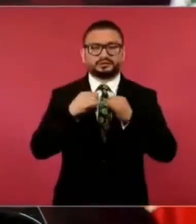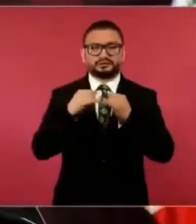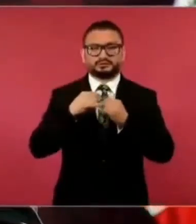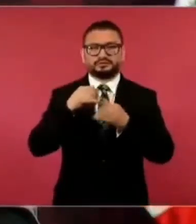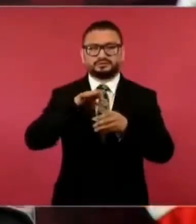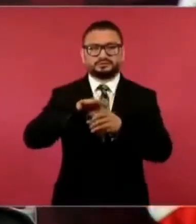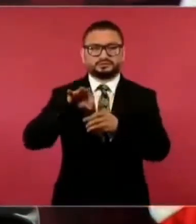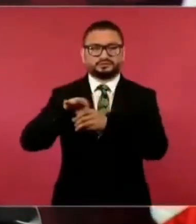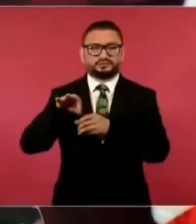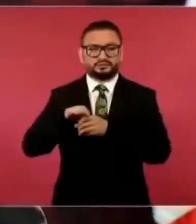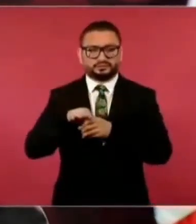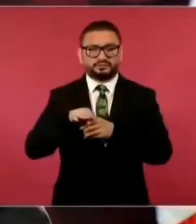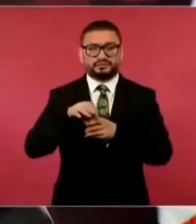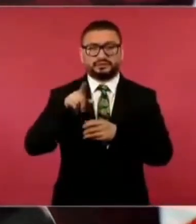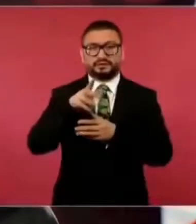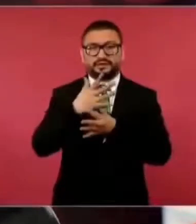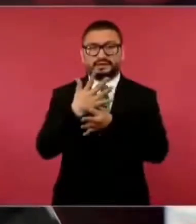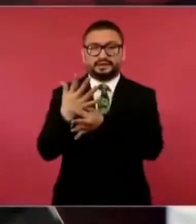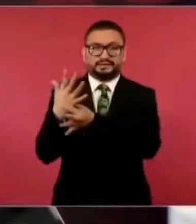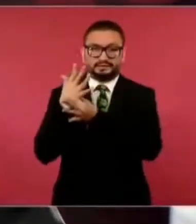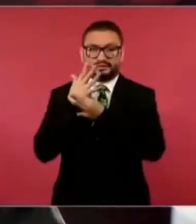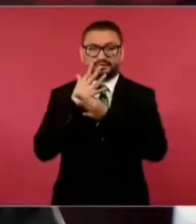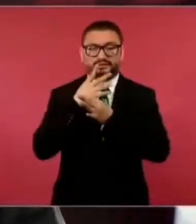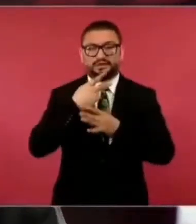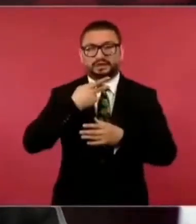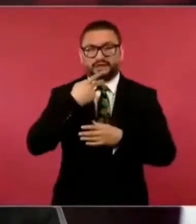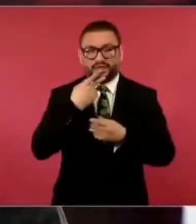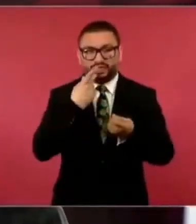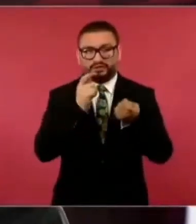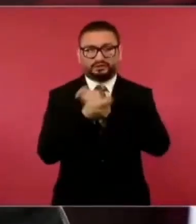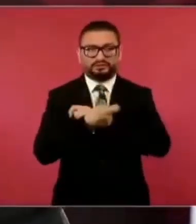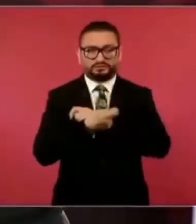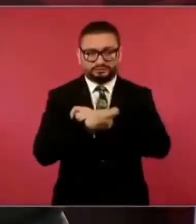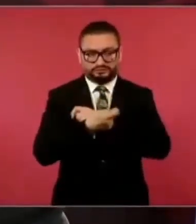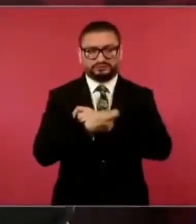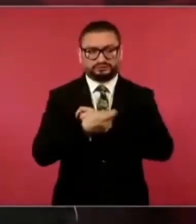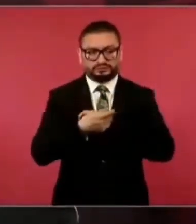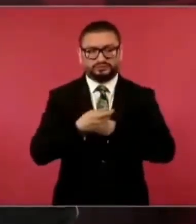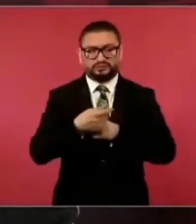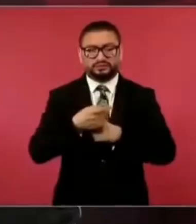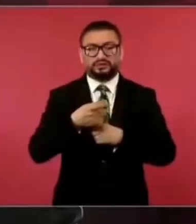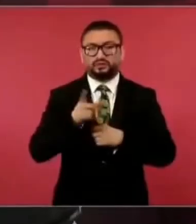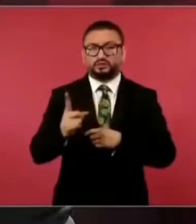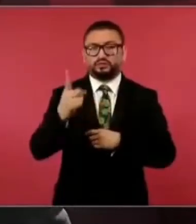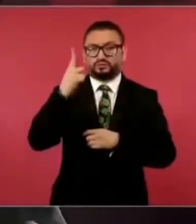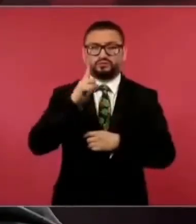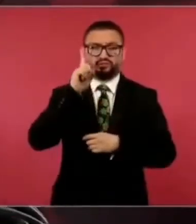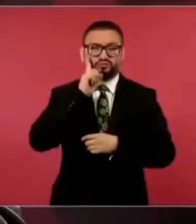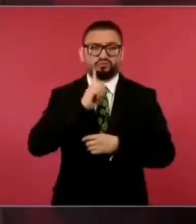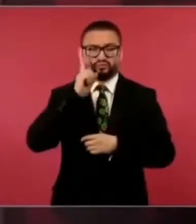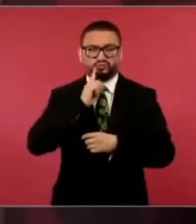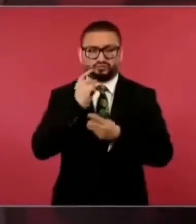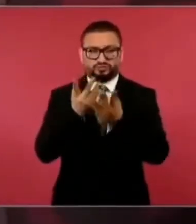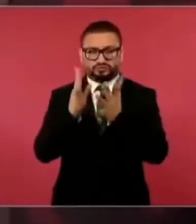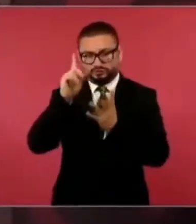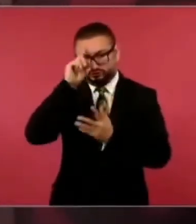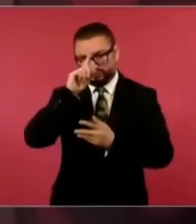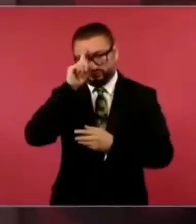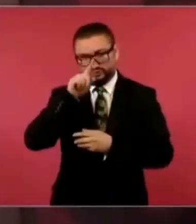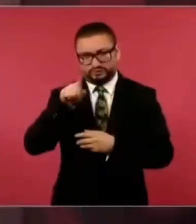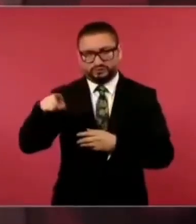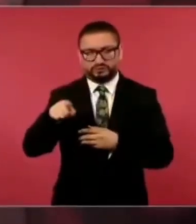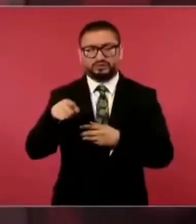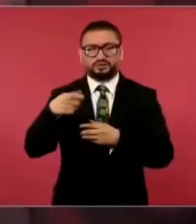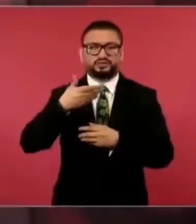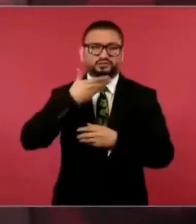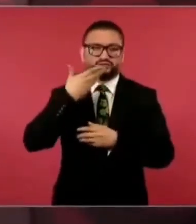tergiversaron una consejera del Bloque